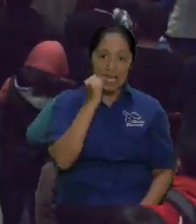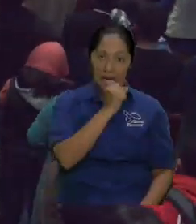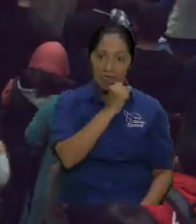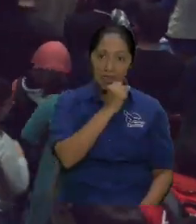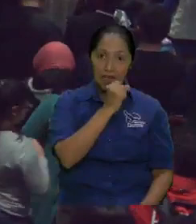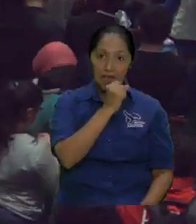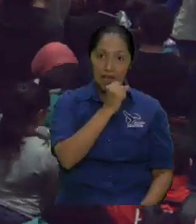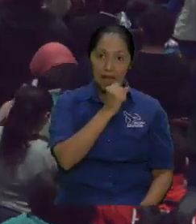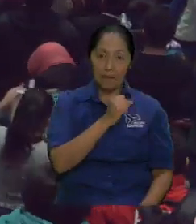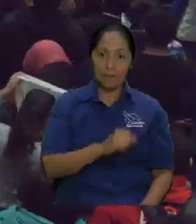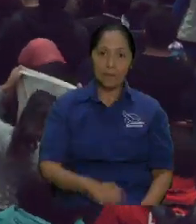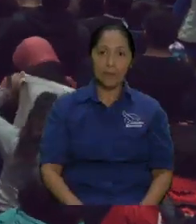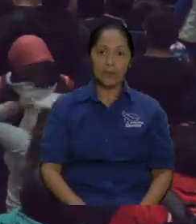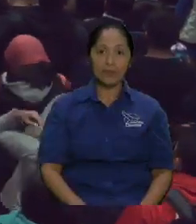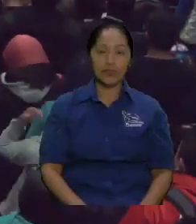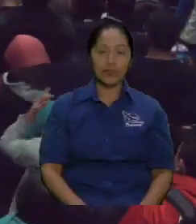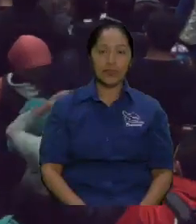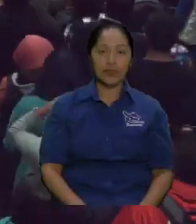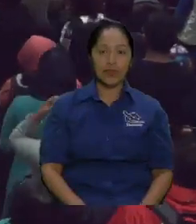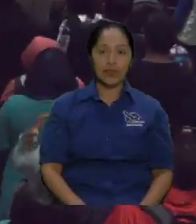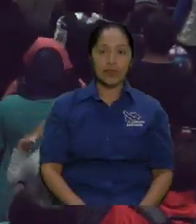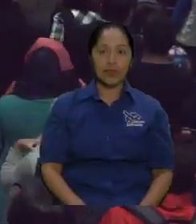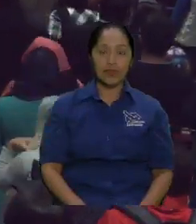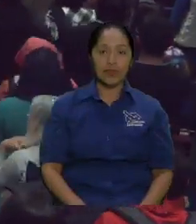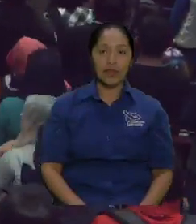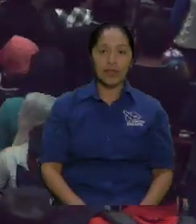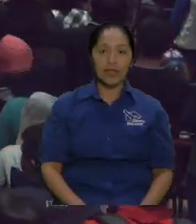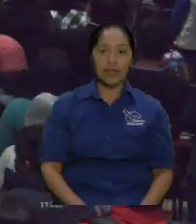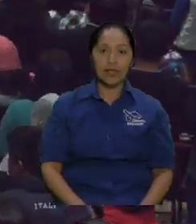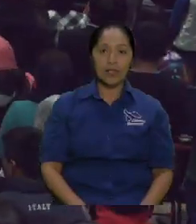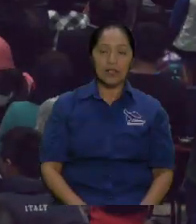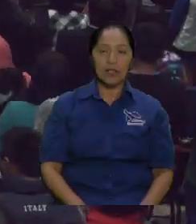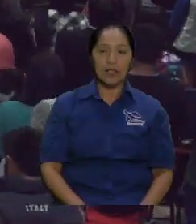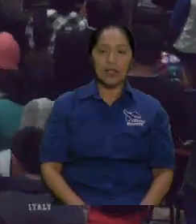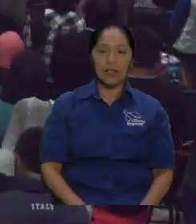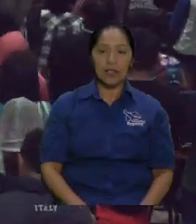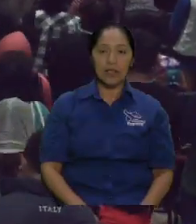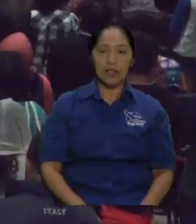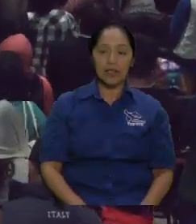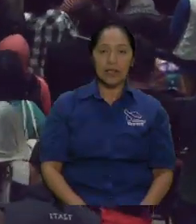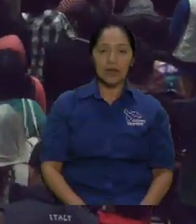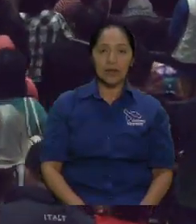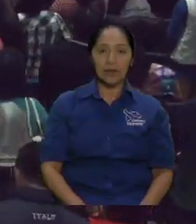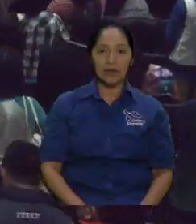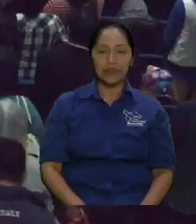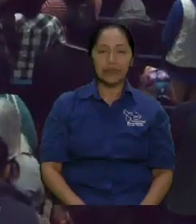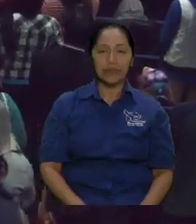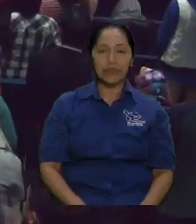y dándoles el recurso ¿verdad?